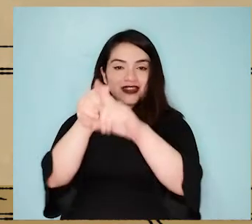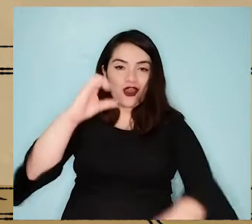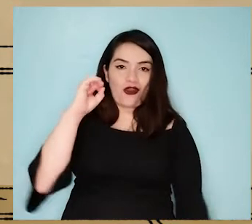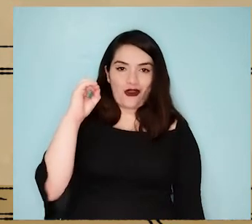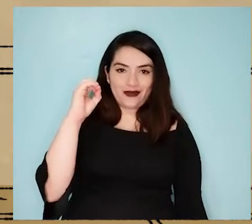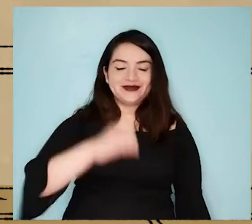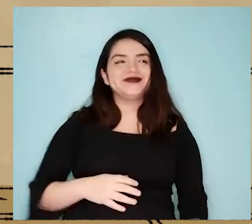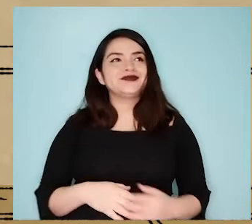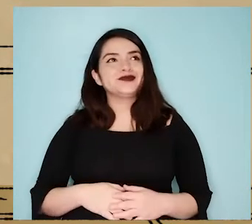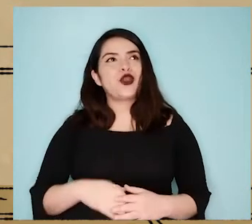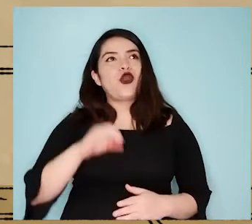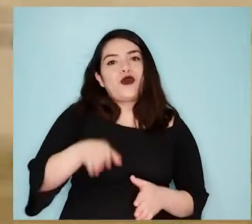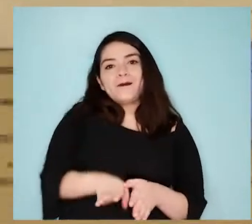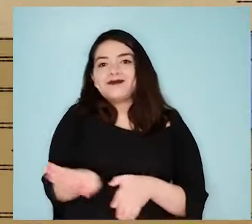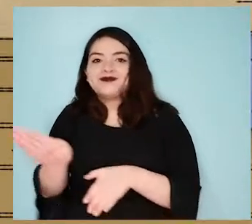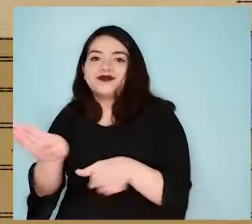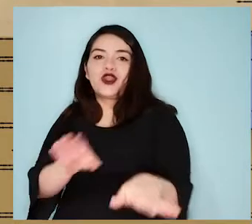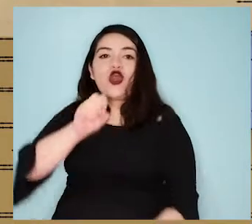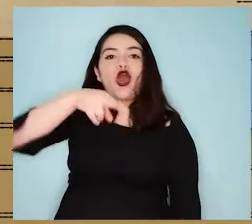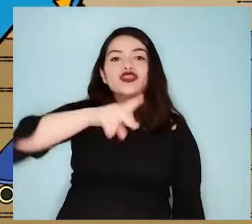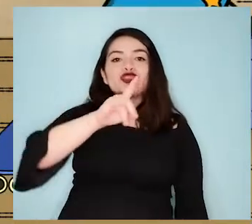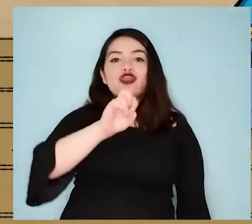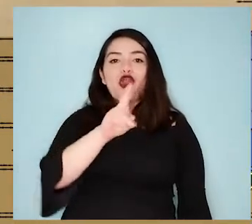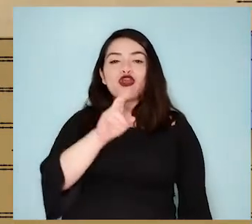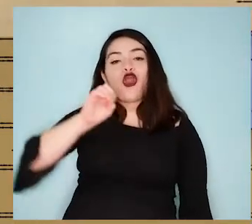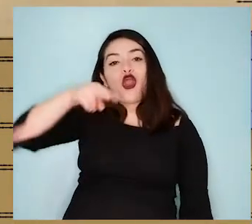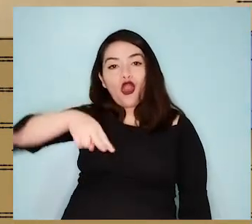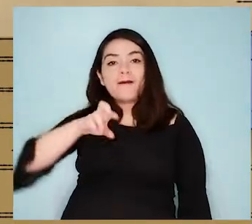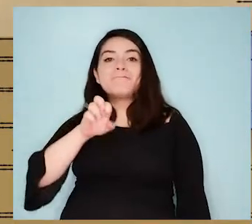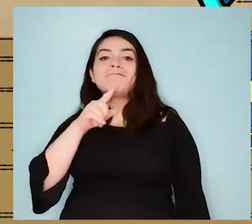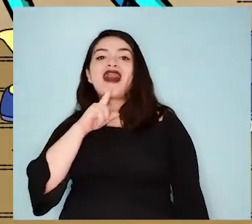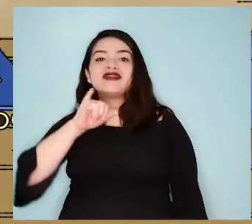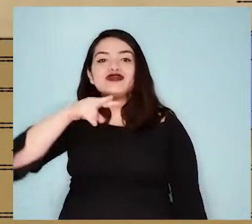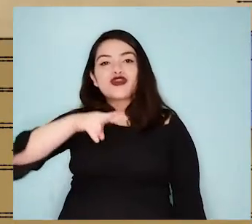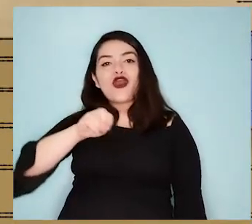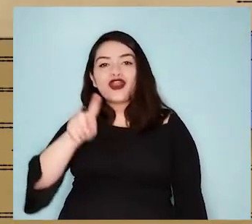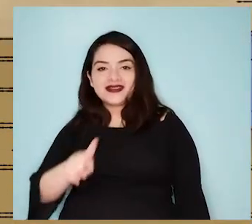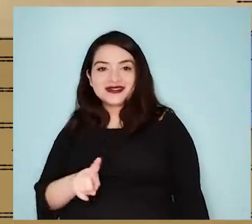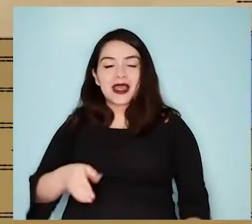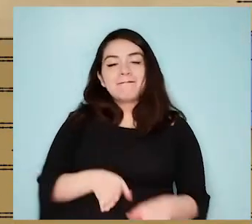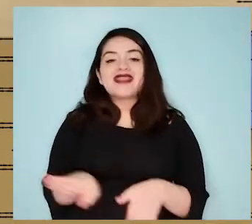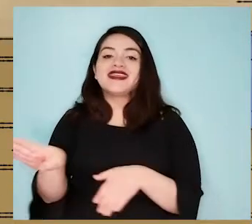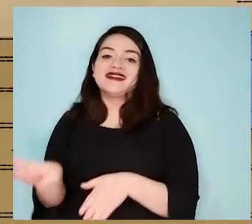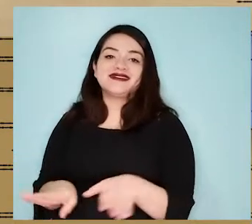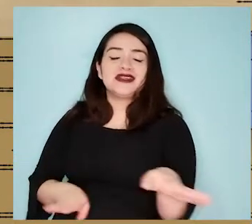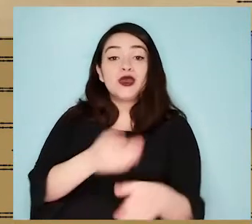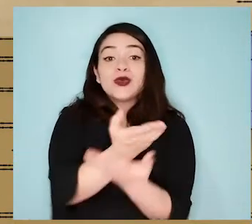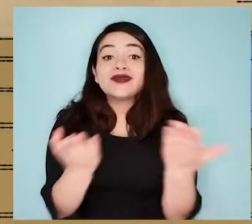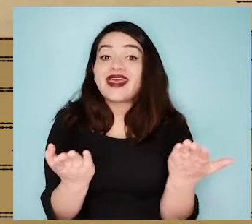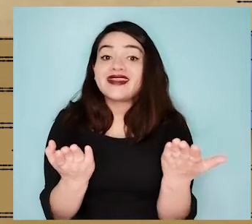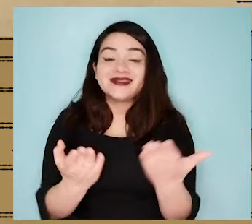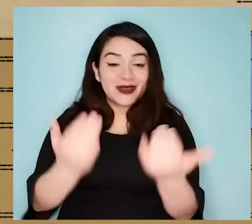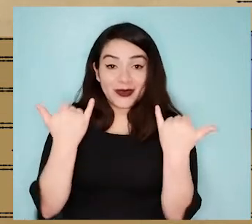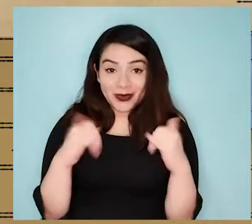con la vocal O. ¡Ondor, onpotonos! ¡Andar en patines! ¡Ey! ¿Qué esperan